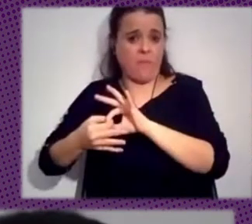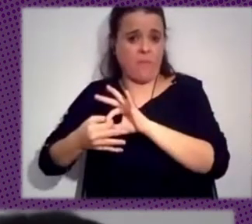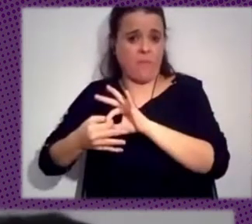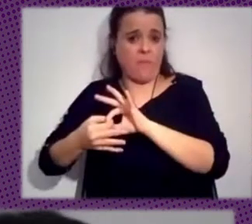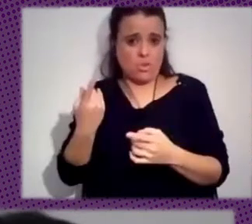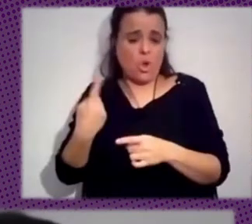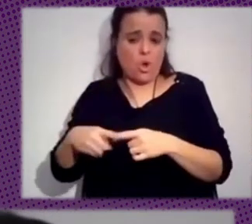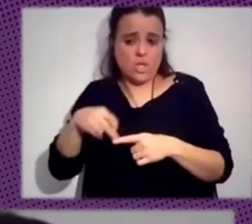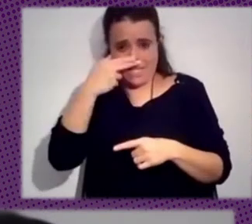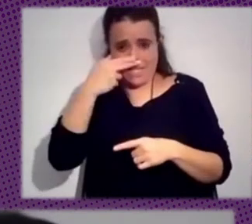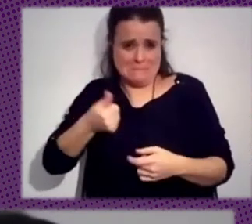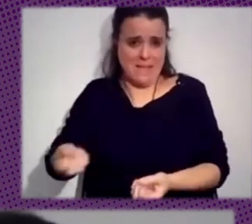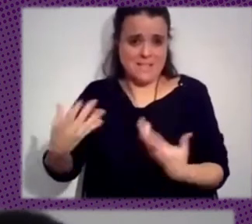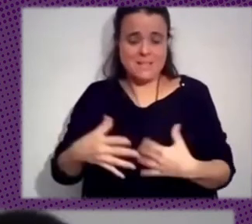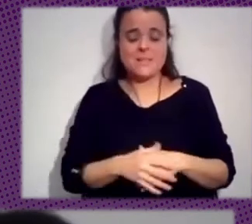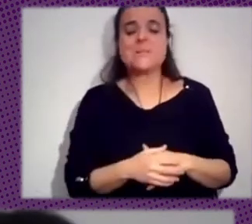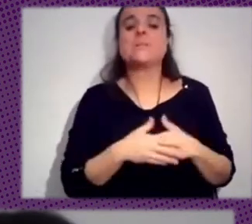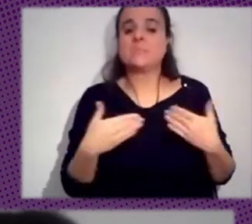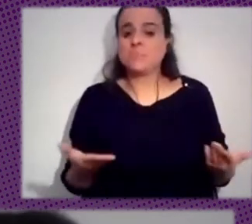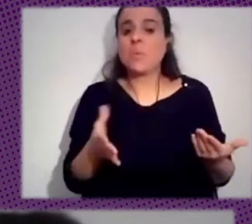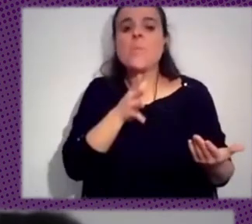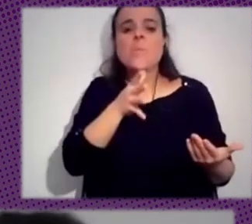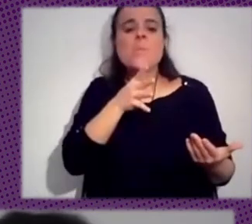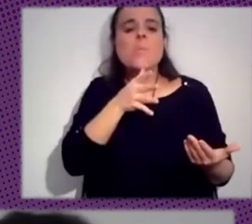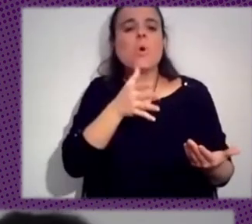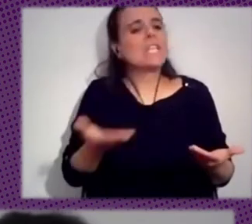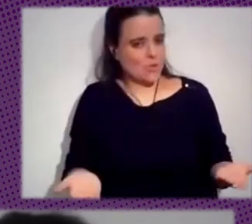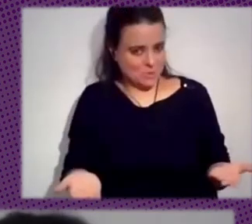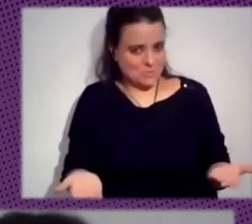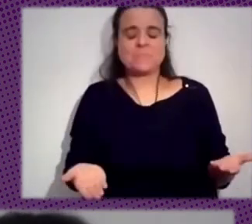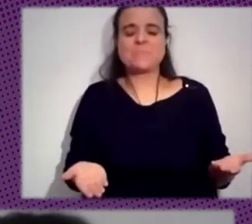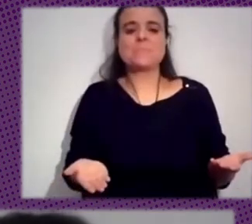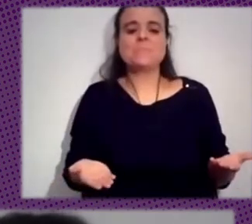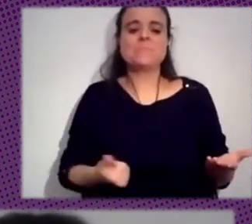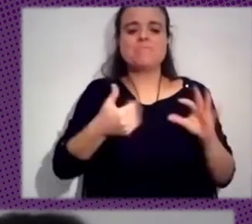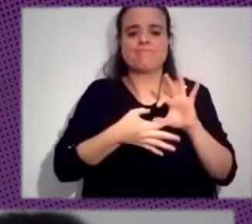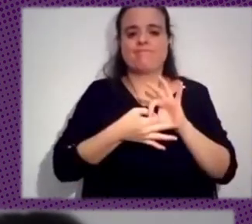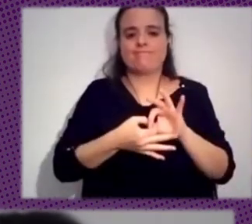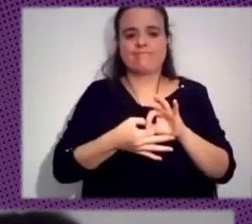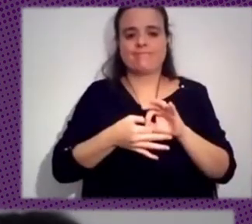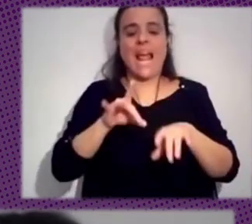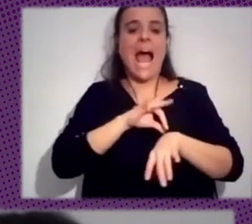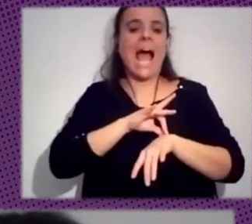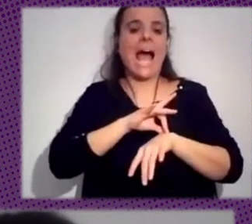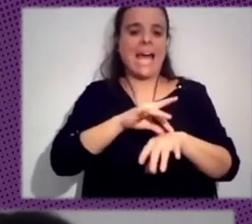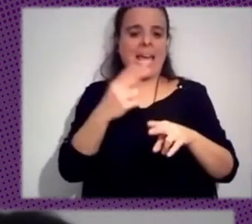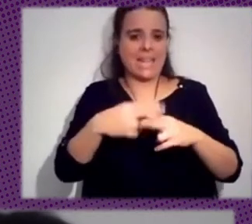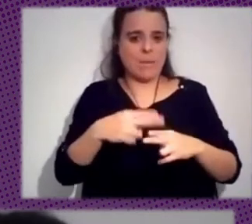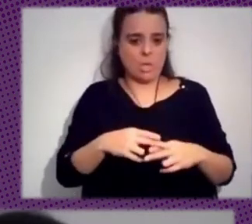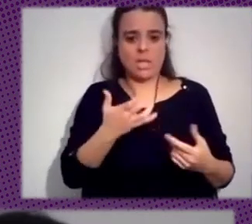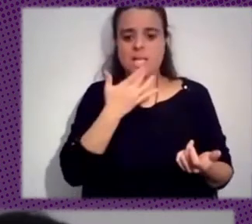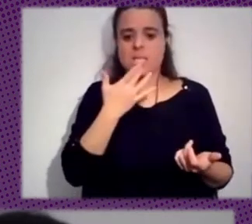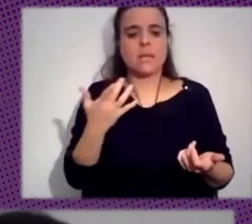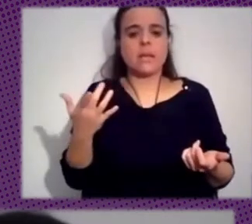motivos por los cuales no hay que darles casito, que es todo lo que tiene que ver con la agenda política, ¿no? Si estamos todo el rato